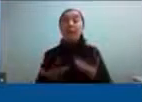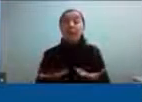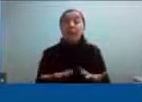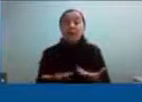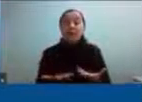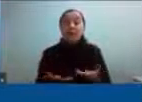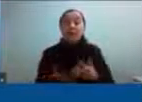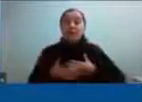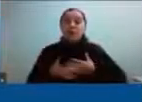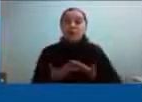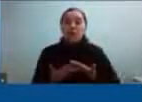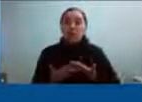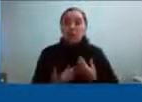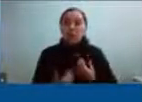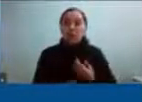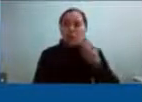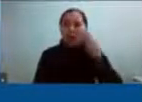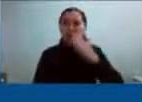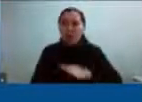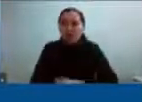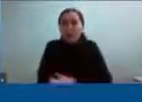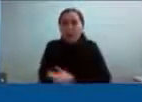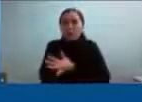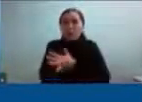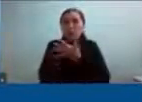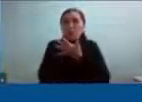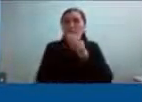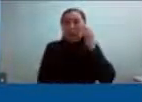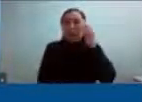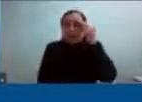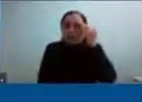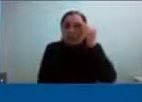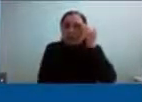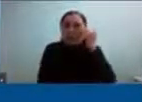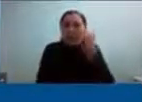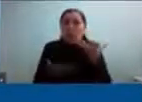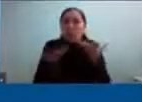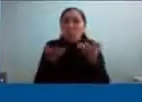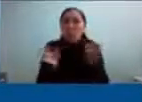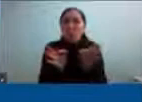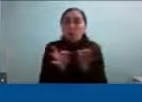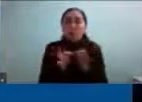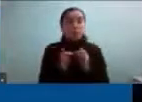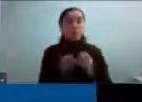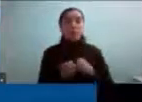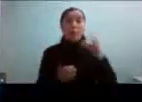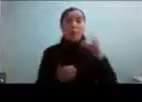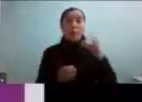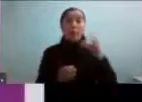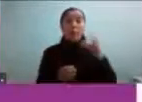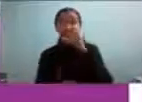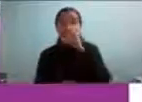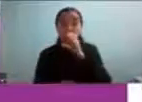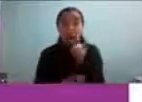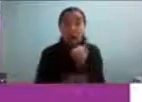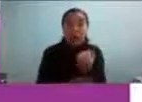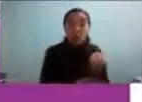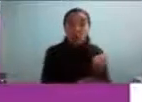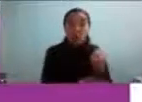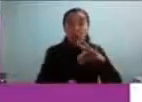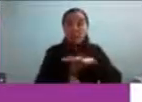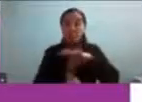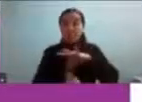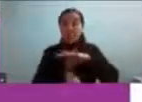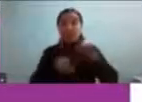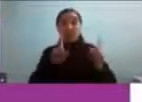como analfabeta emocionalmente así que fue el momento en que yo busqué ayuda médico-terapéutica por primera vez